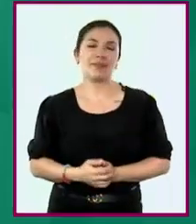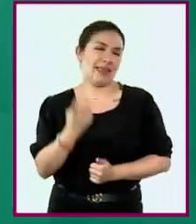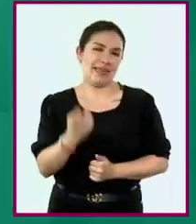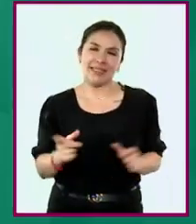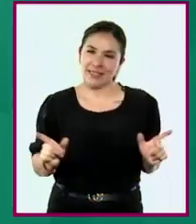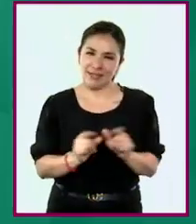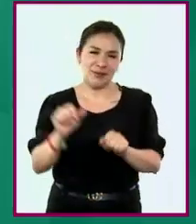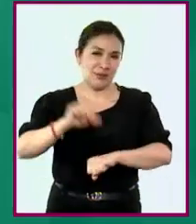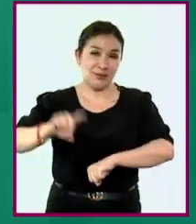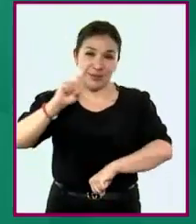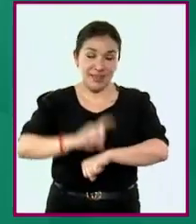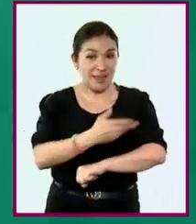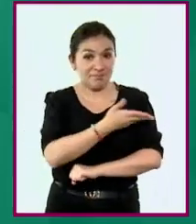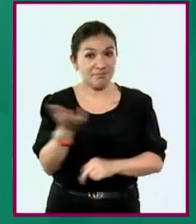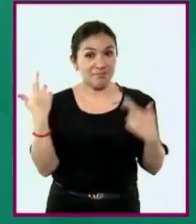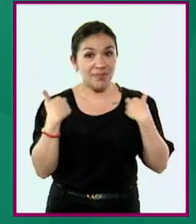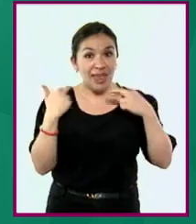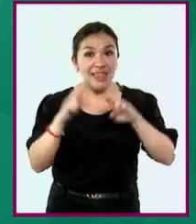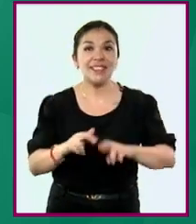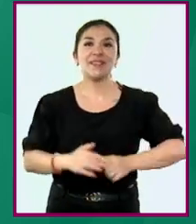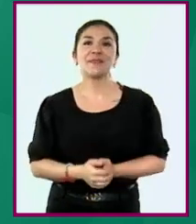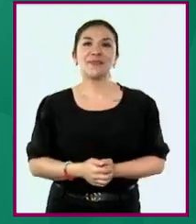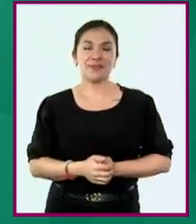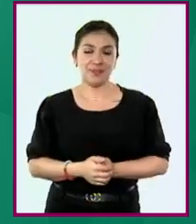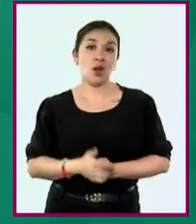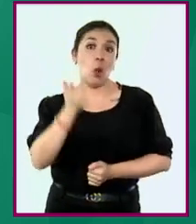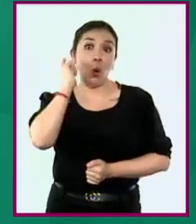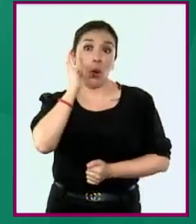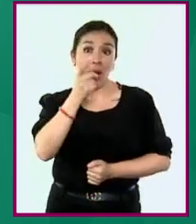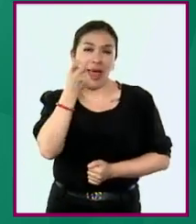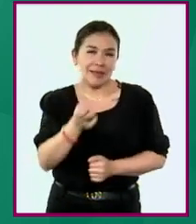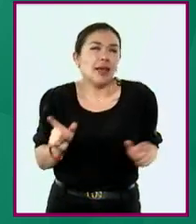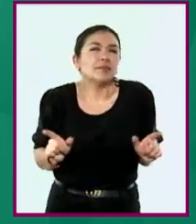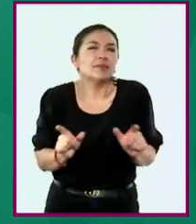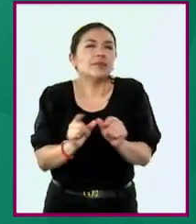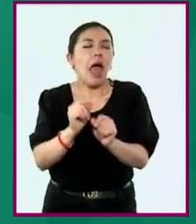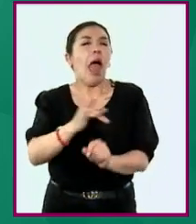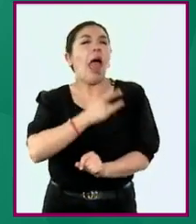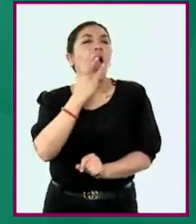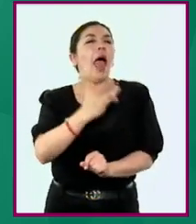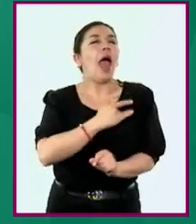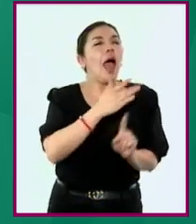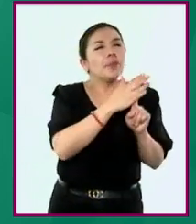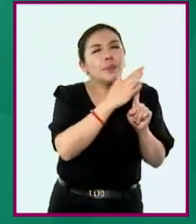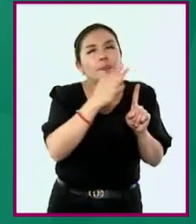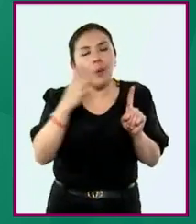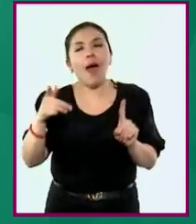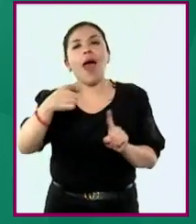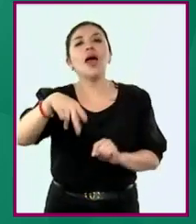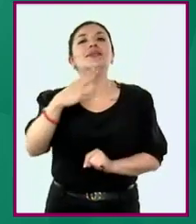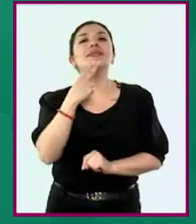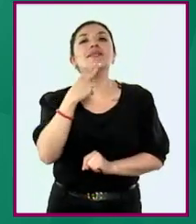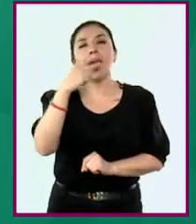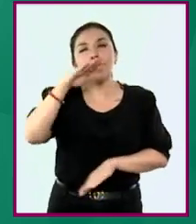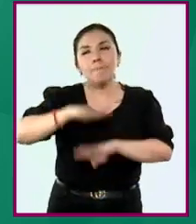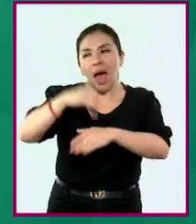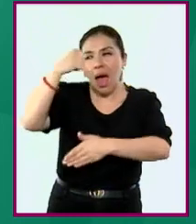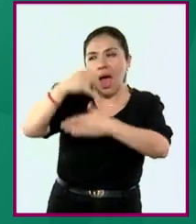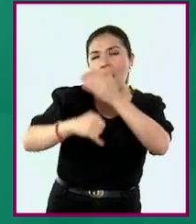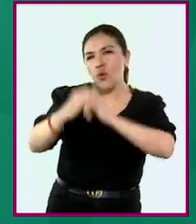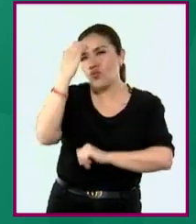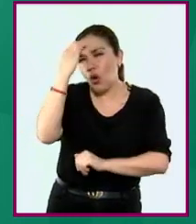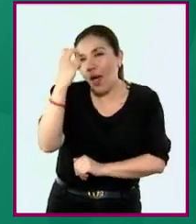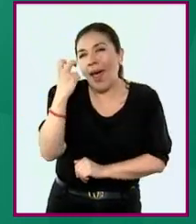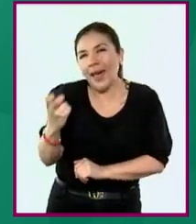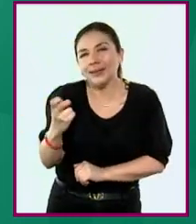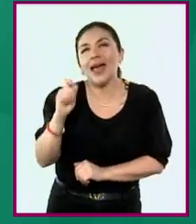Esto es todo por el momento, maestras y maestros. Espero que este breve recorrido les sea de utilidad para conocer